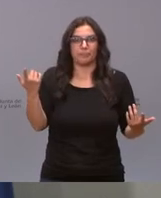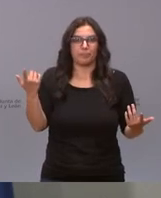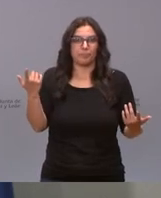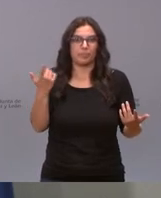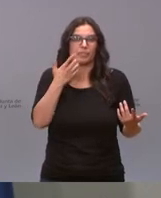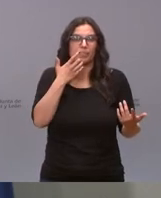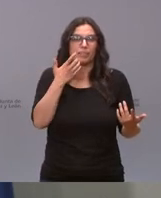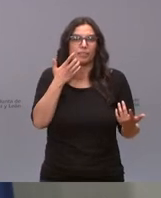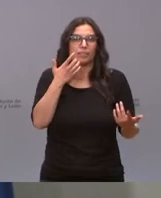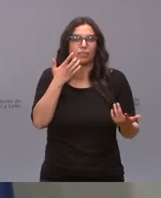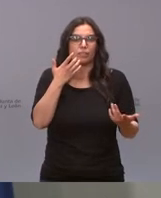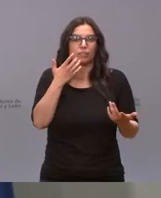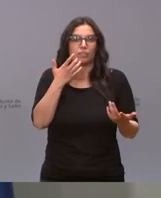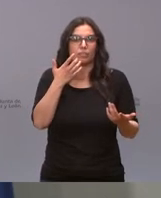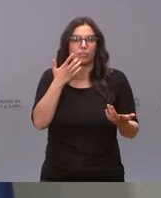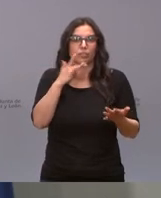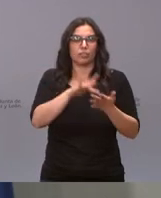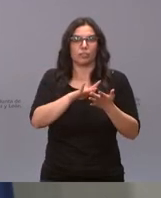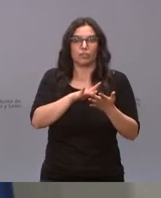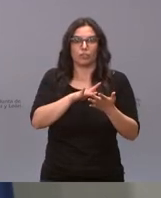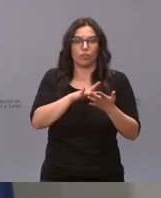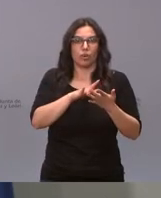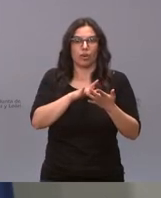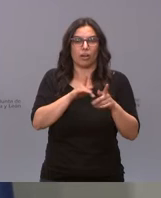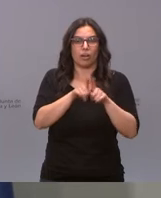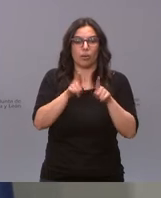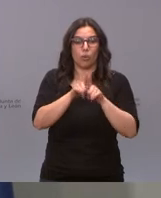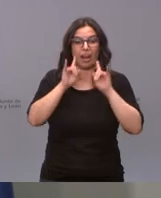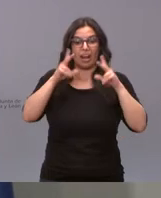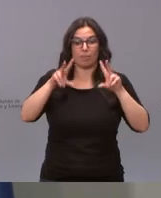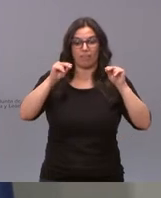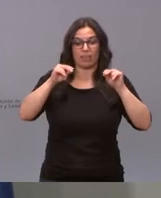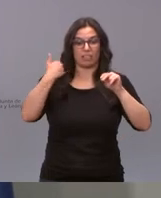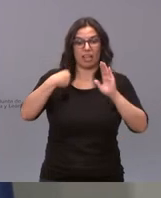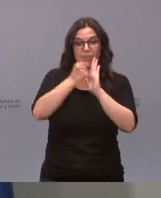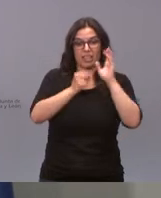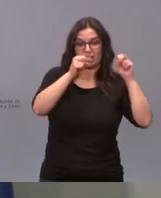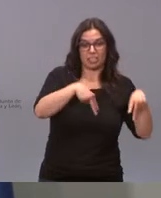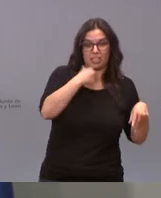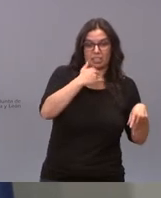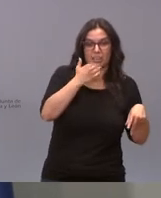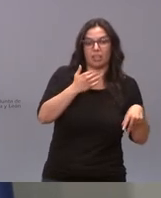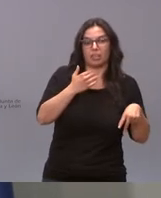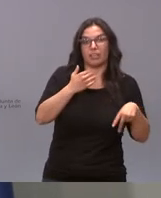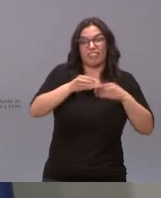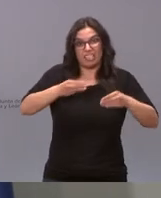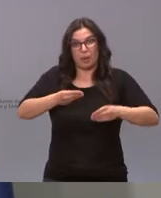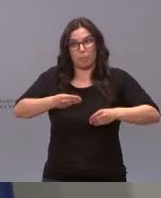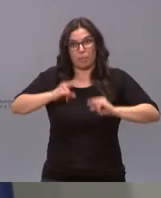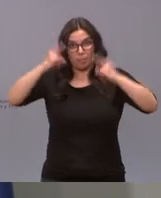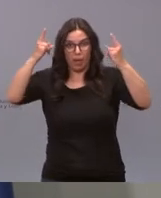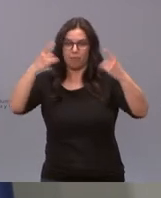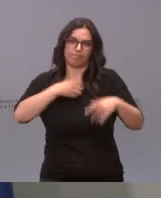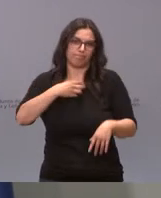levantamiento tan alto de restricciones como vamos a tener al decaer el estado de alarma añadir aún más relajación en una situación